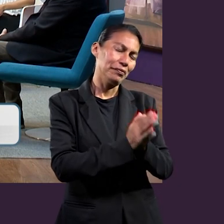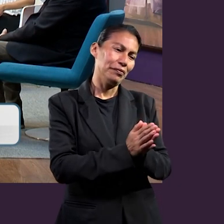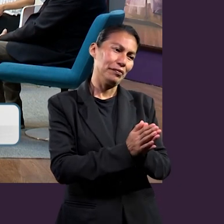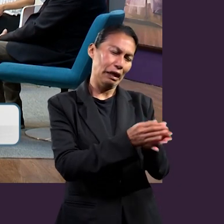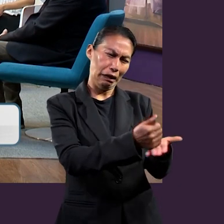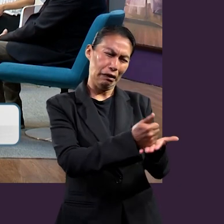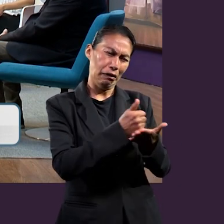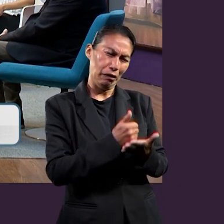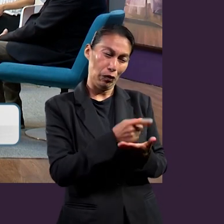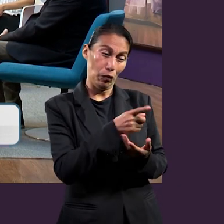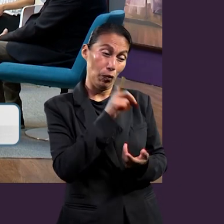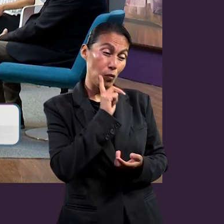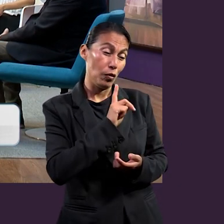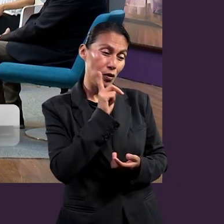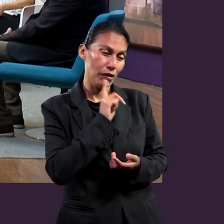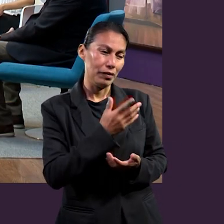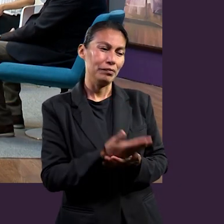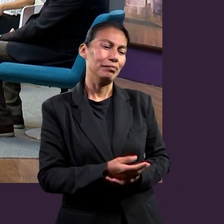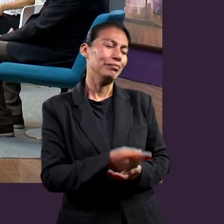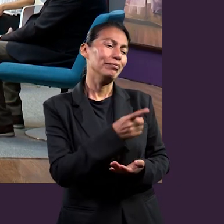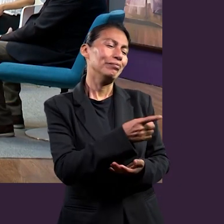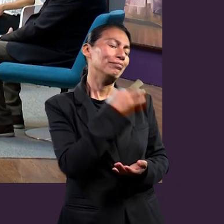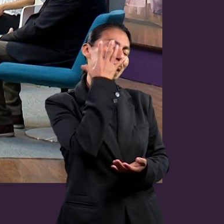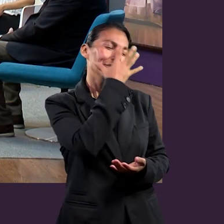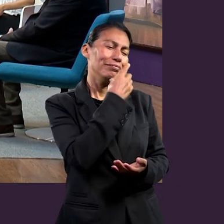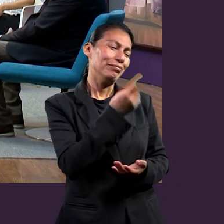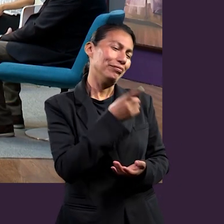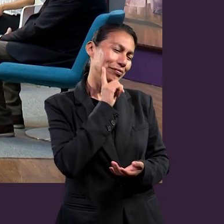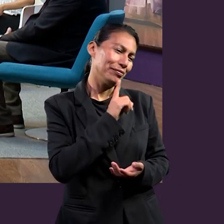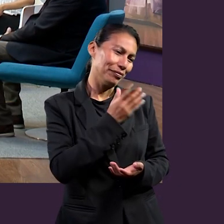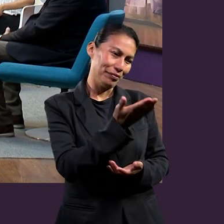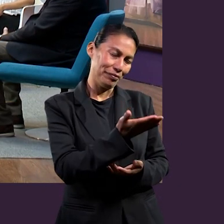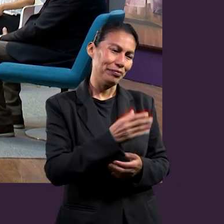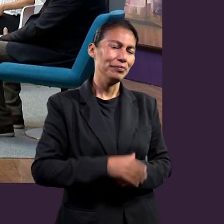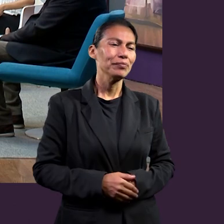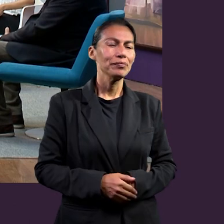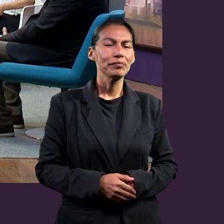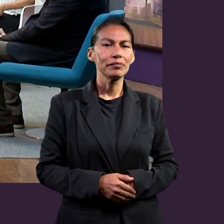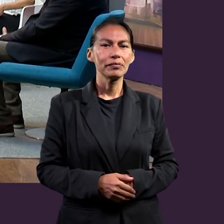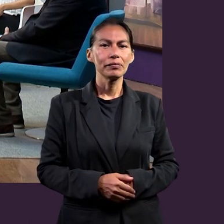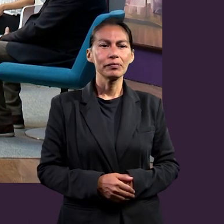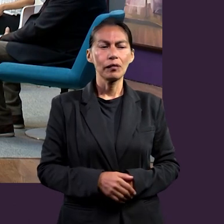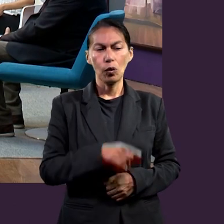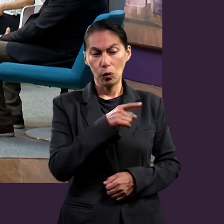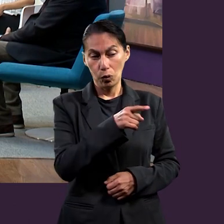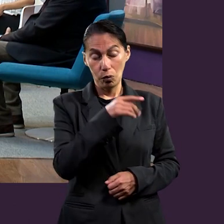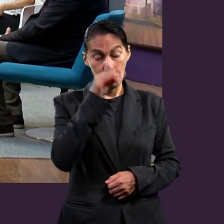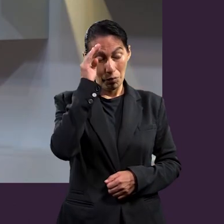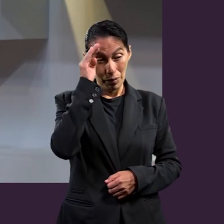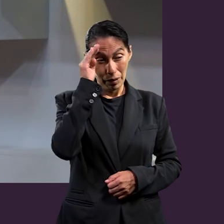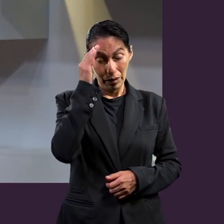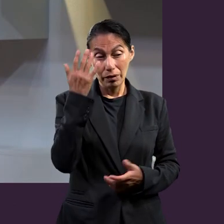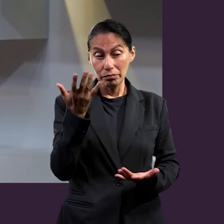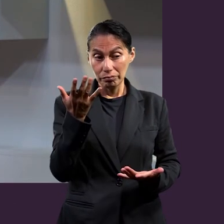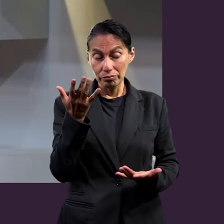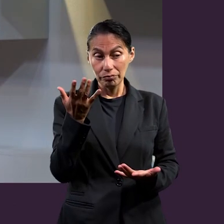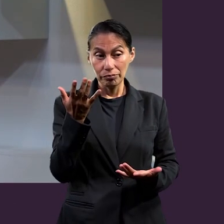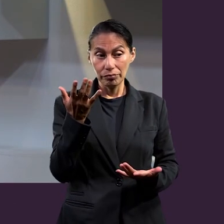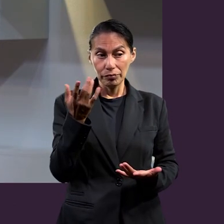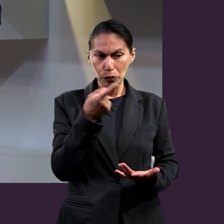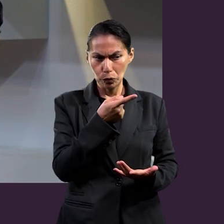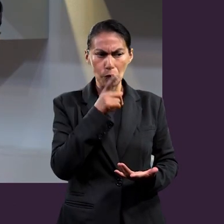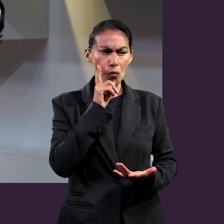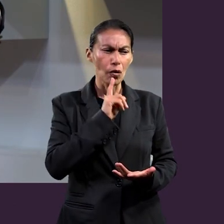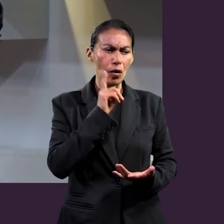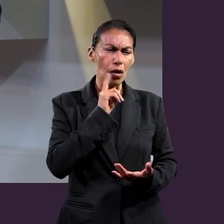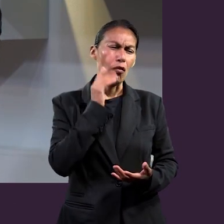que tú nos ayudes con esto porque eres la dama, eres la flor aquí en nuestra reunión. Y me gustaría que desde tu cosmovisión,